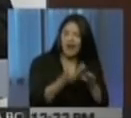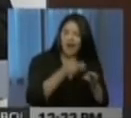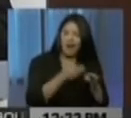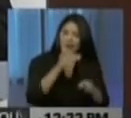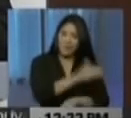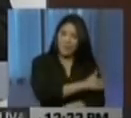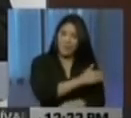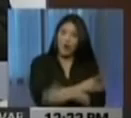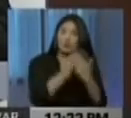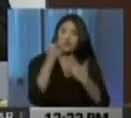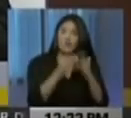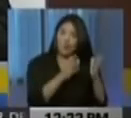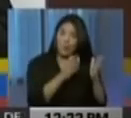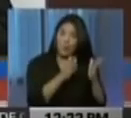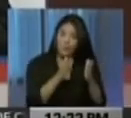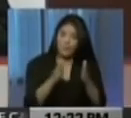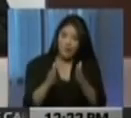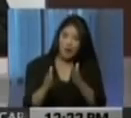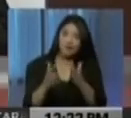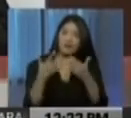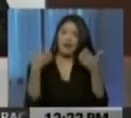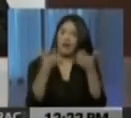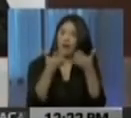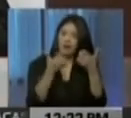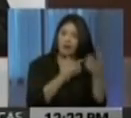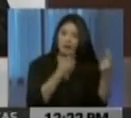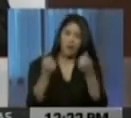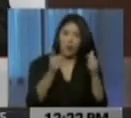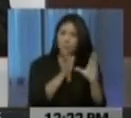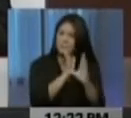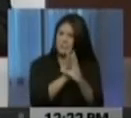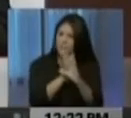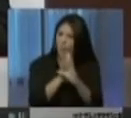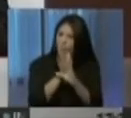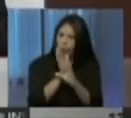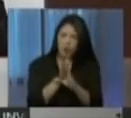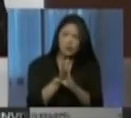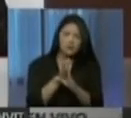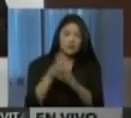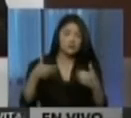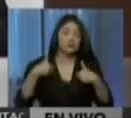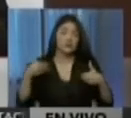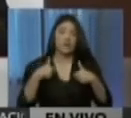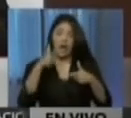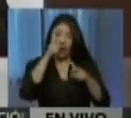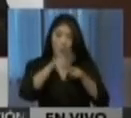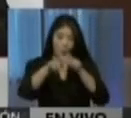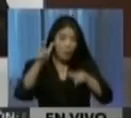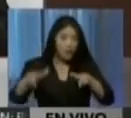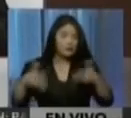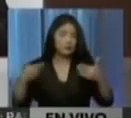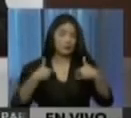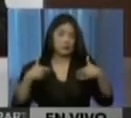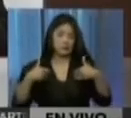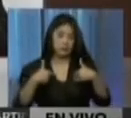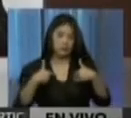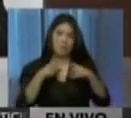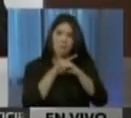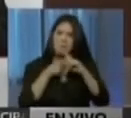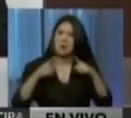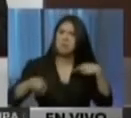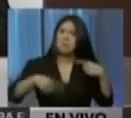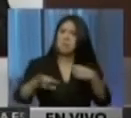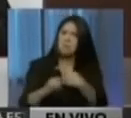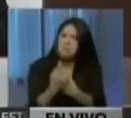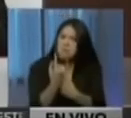de que sus planes enmarcados en la cuarenta guerra económica y psicológica a la que han expuesto a nuestro pueblo, hayan generado los efectos para